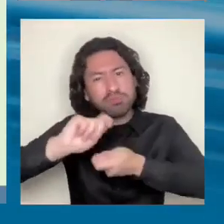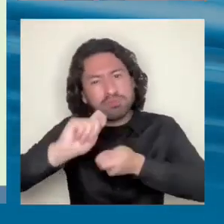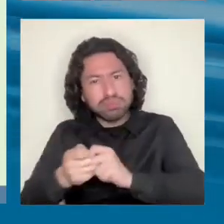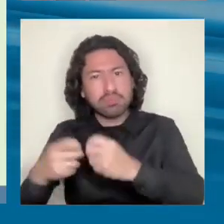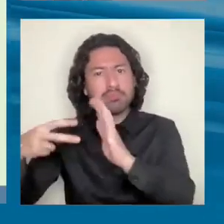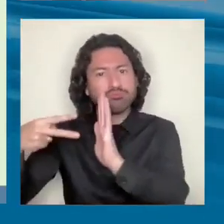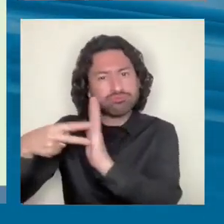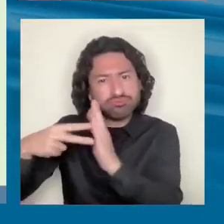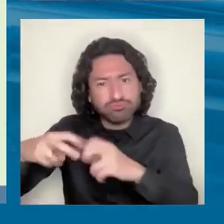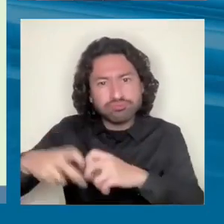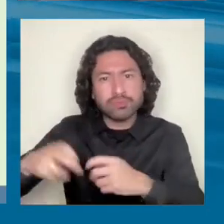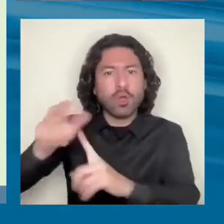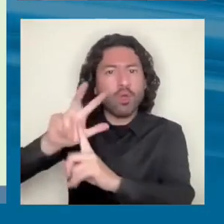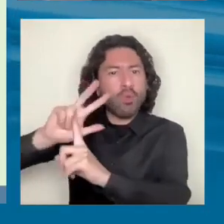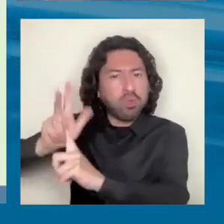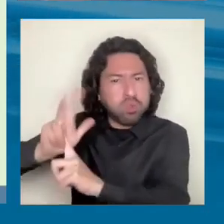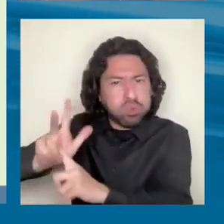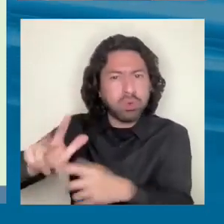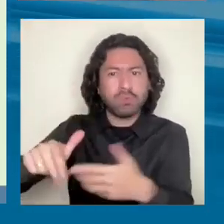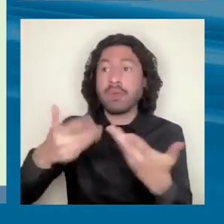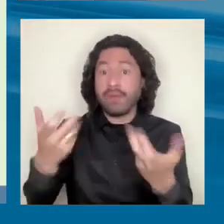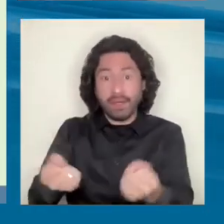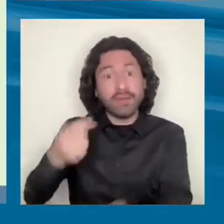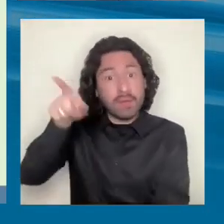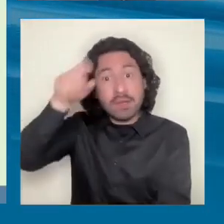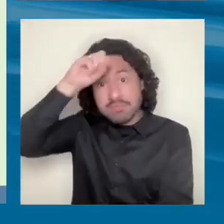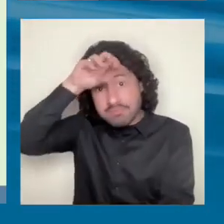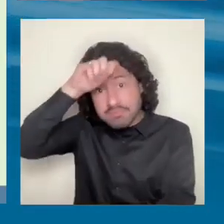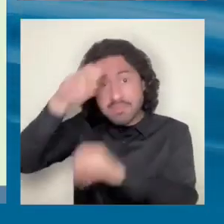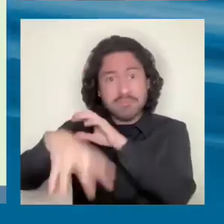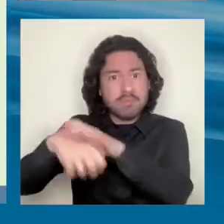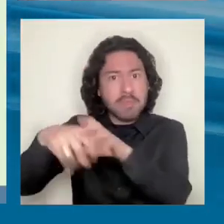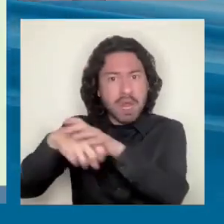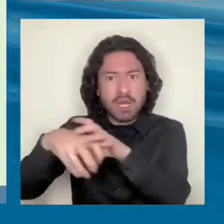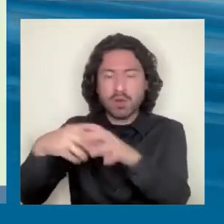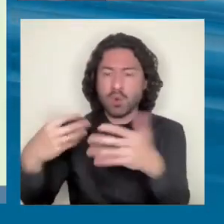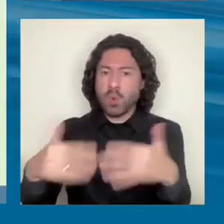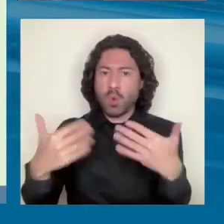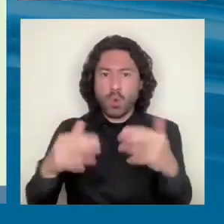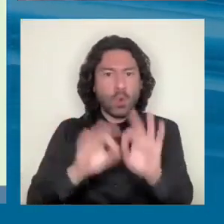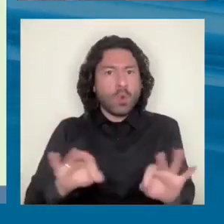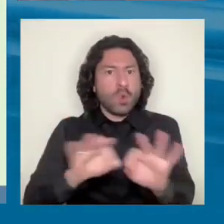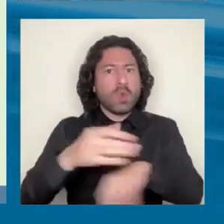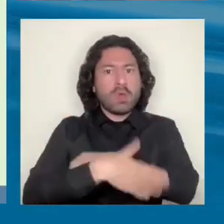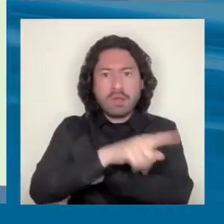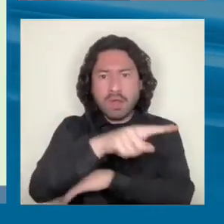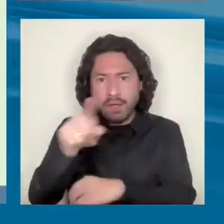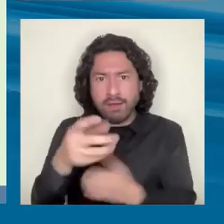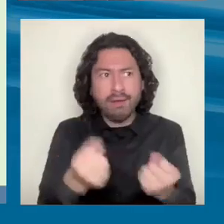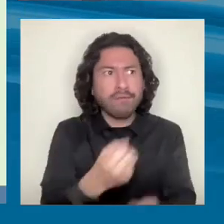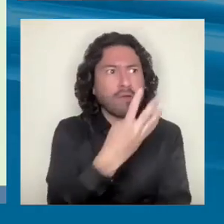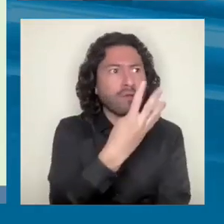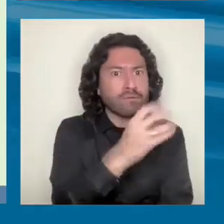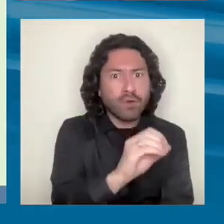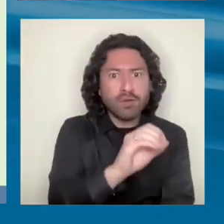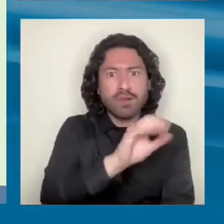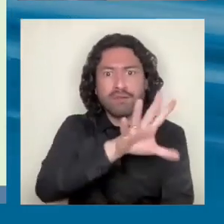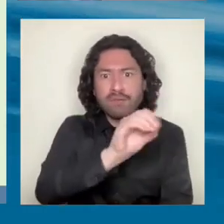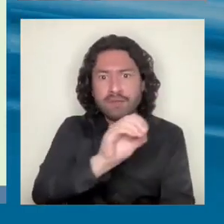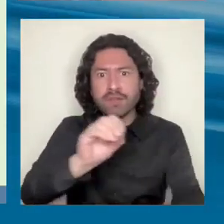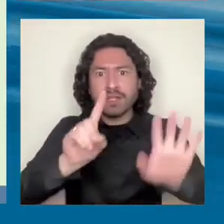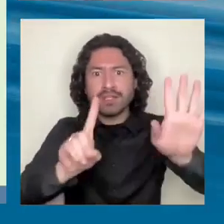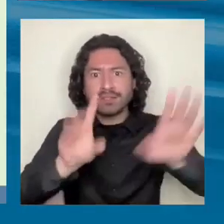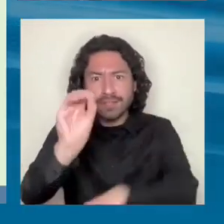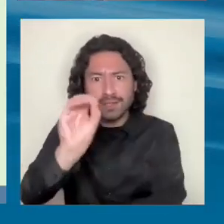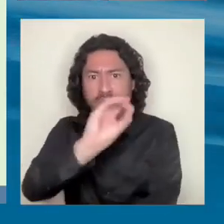Hay un potencial minero, ni se diga, de contribuir, sobre todo algunos países que tienen 40, 50, 60% de